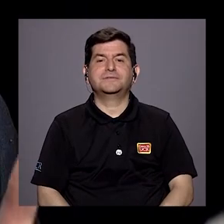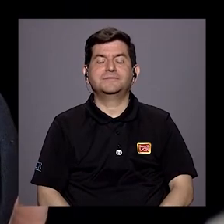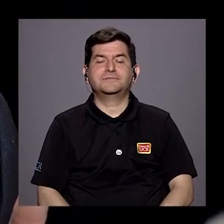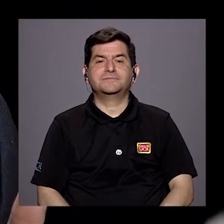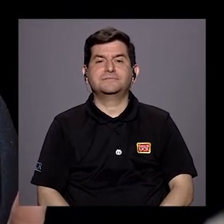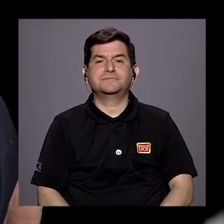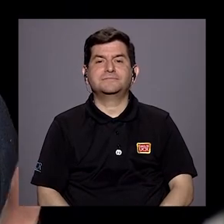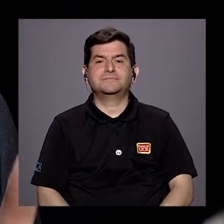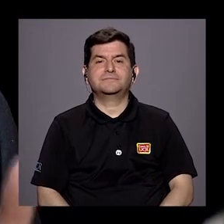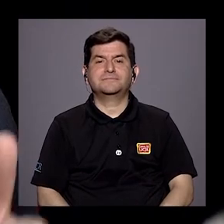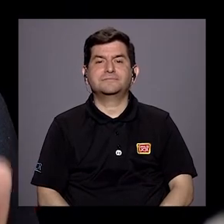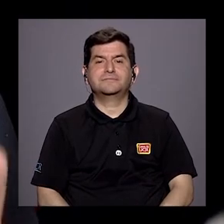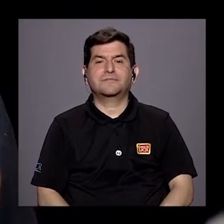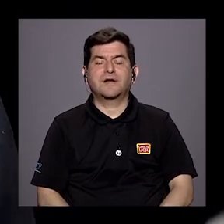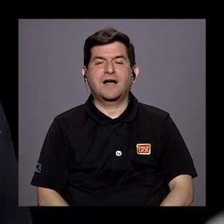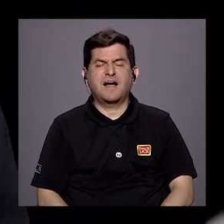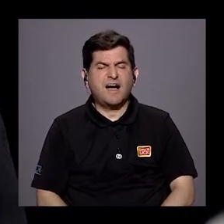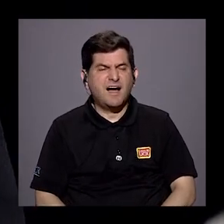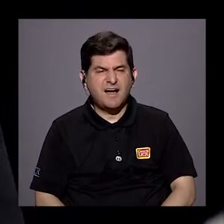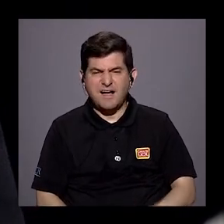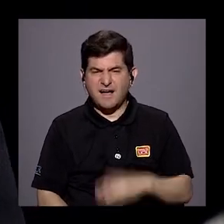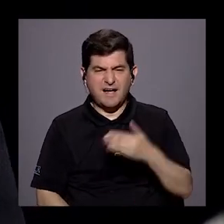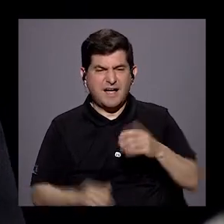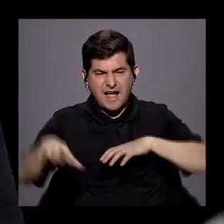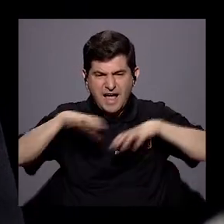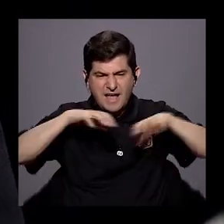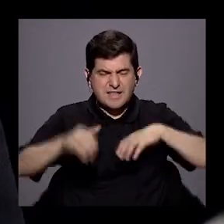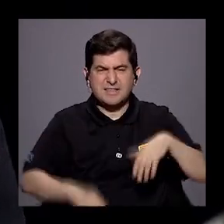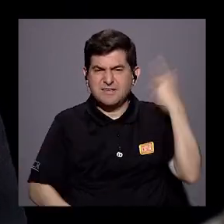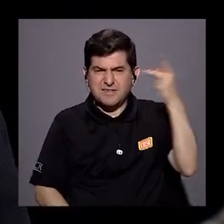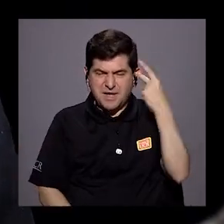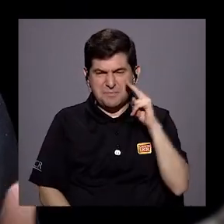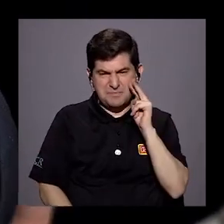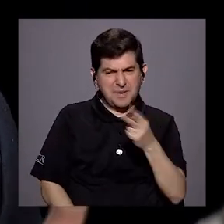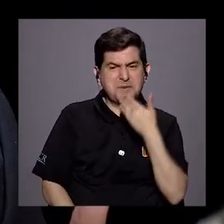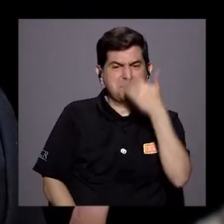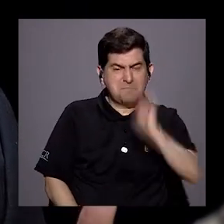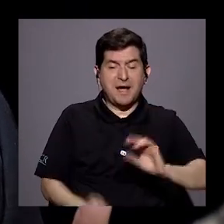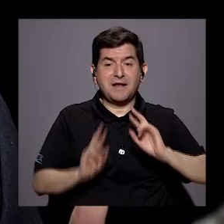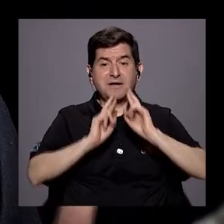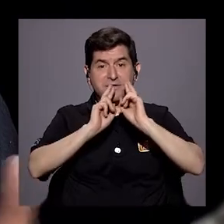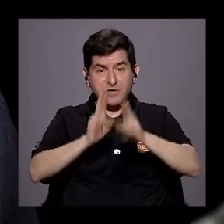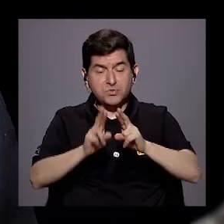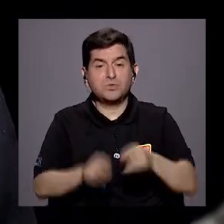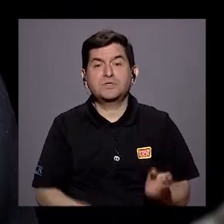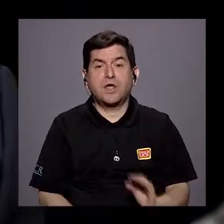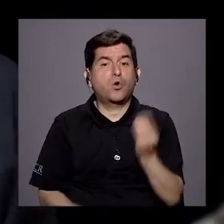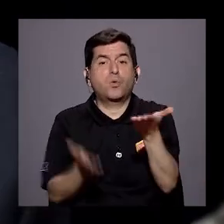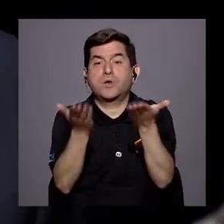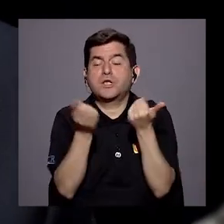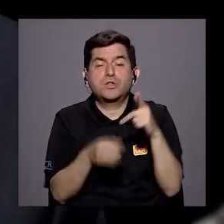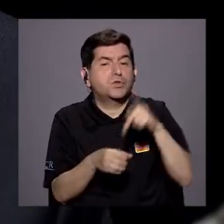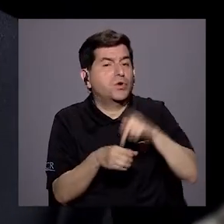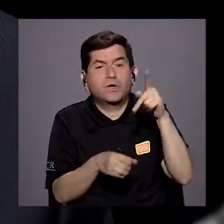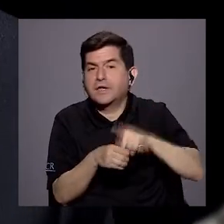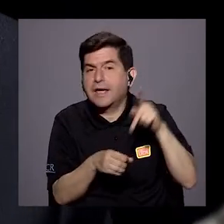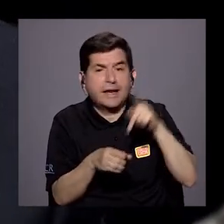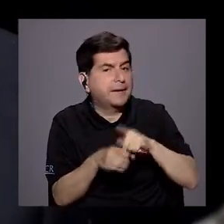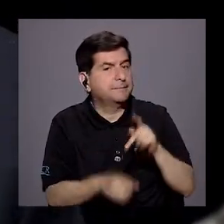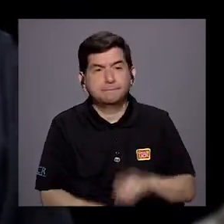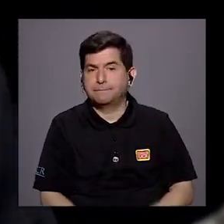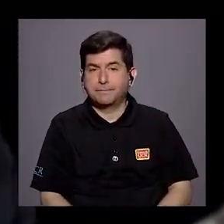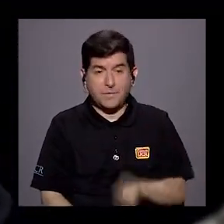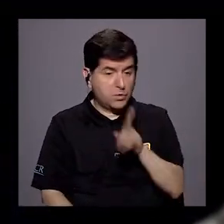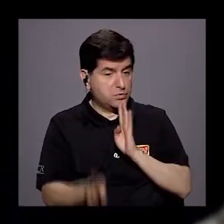hecho de que se haya desprestigiado tanto la actividad política ha tenido como consecuencia eso. Los jóvenes no quieren participar en política.